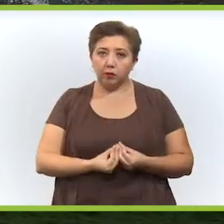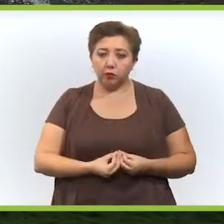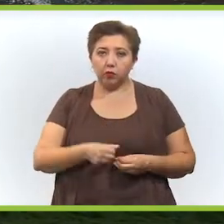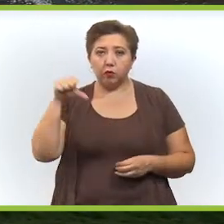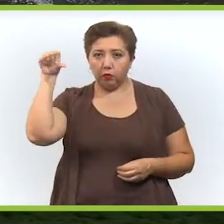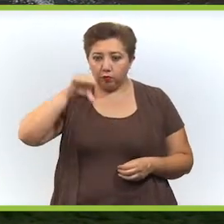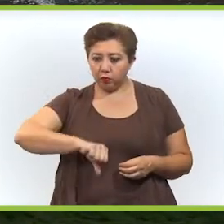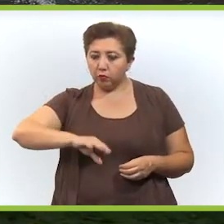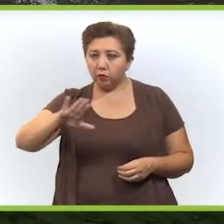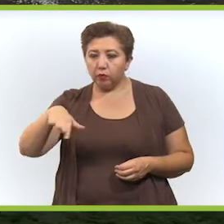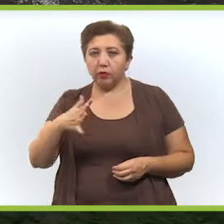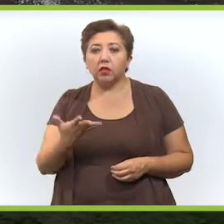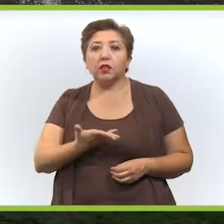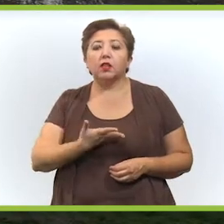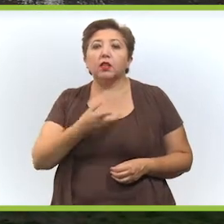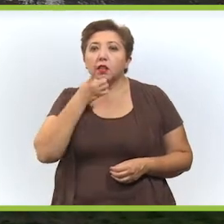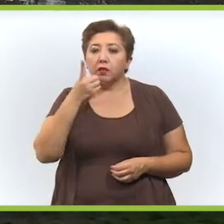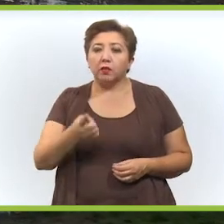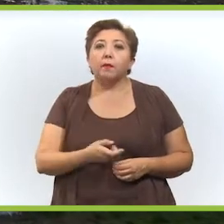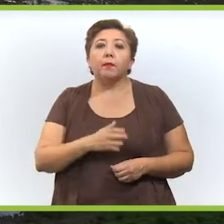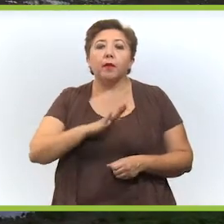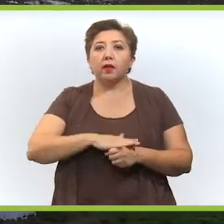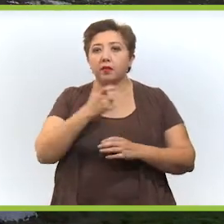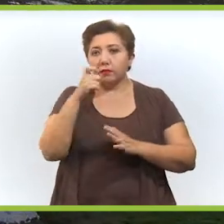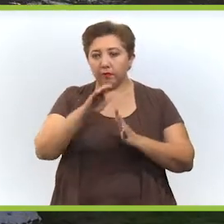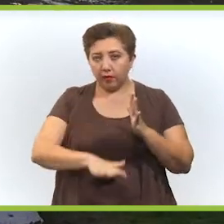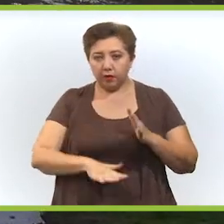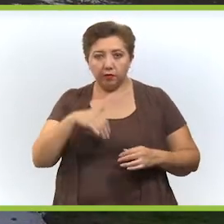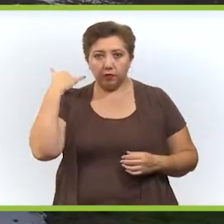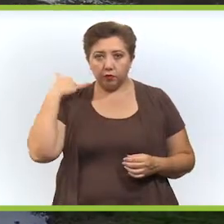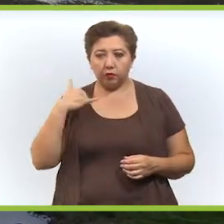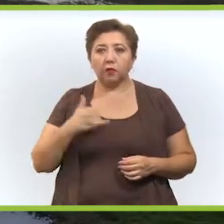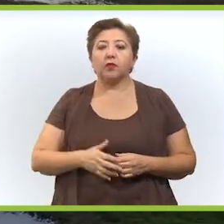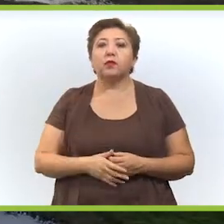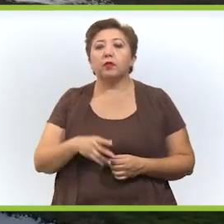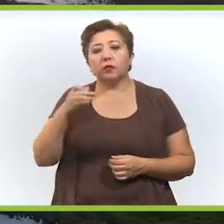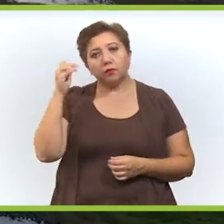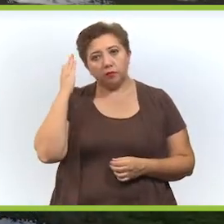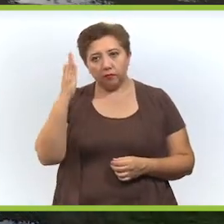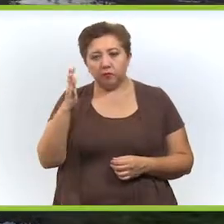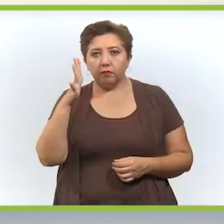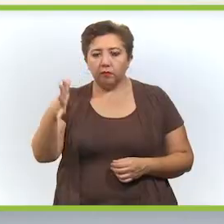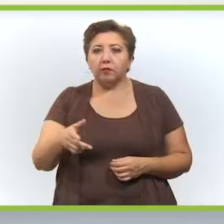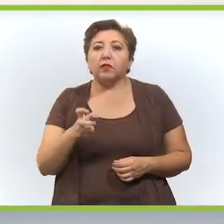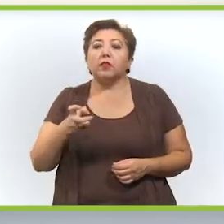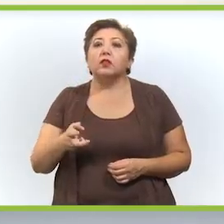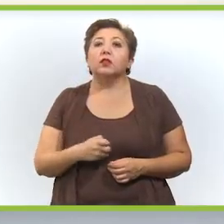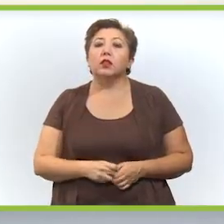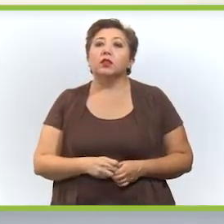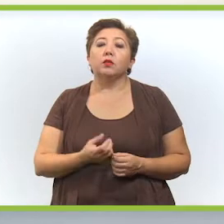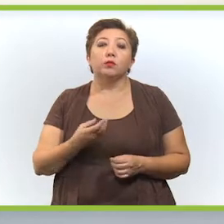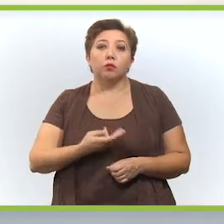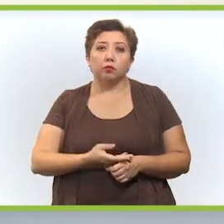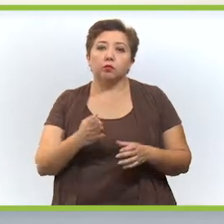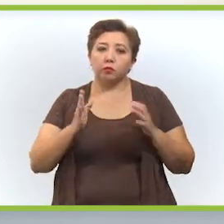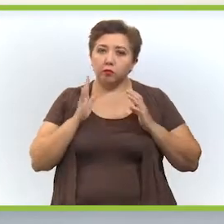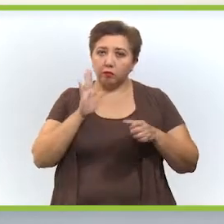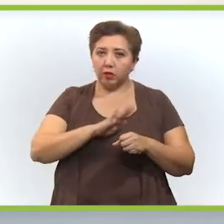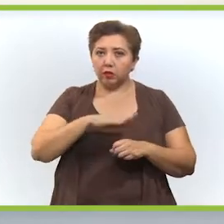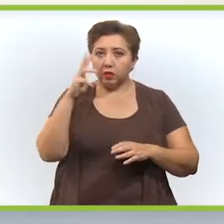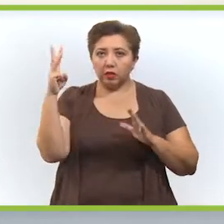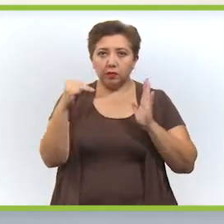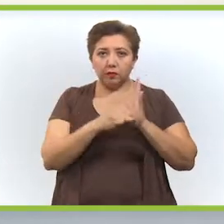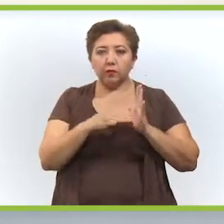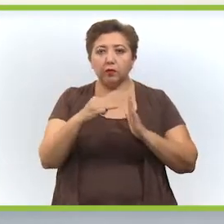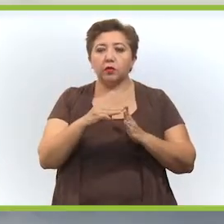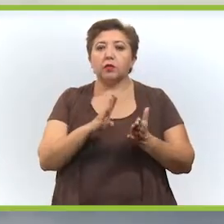hoy lo que se está buscando es que podamos tener un costo de la energía más barata en Yucatán, en un mediano y en un largo plazo. Y esta es una inversión impresionante, más de